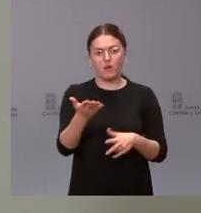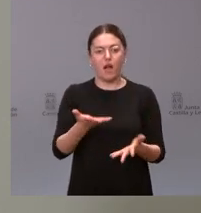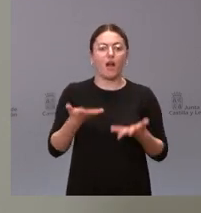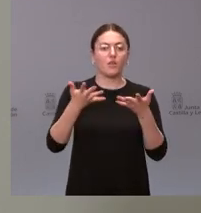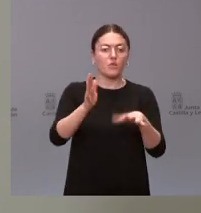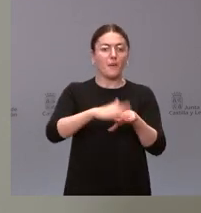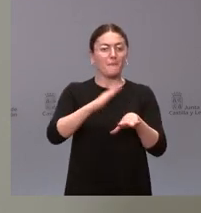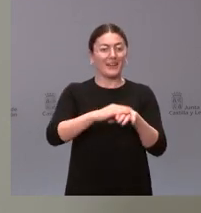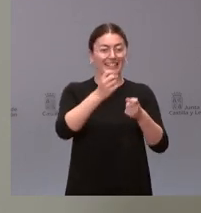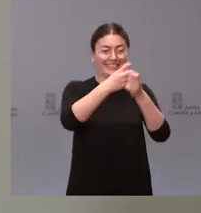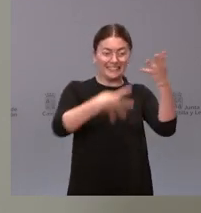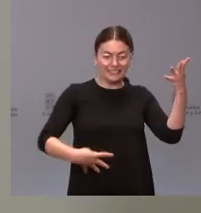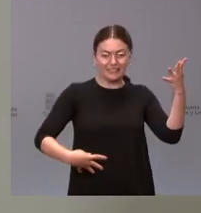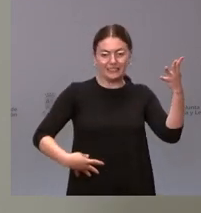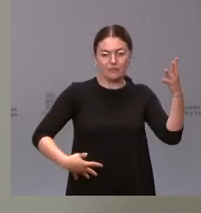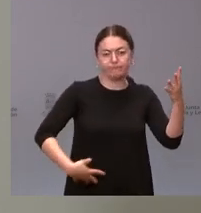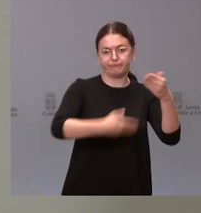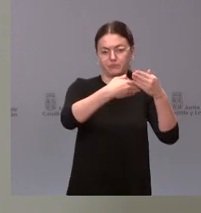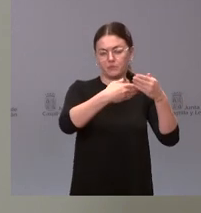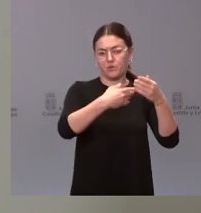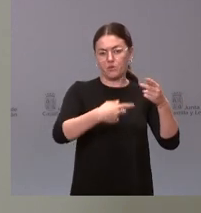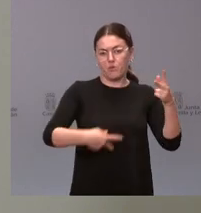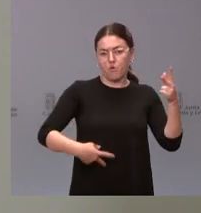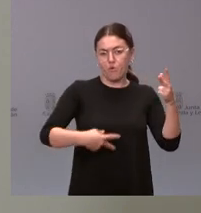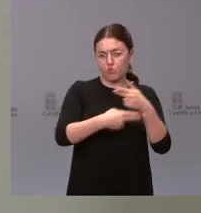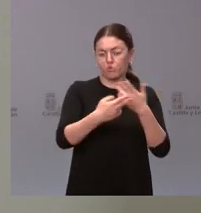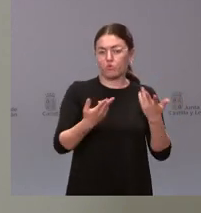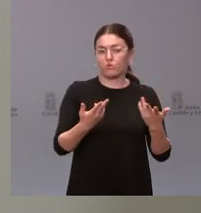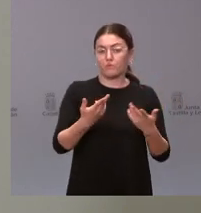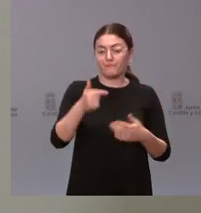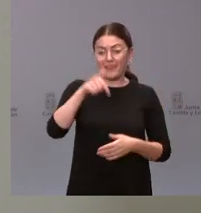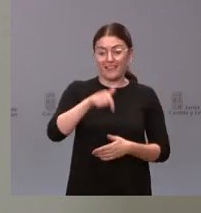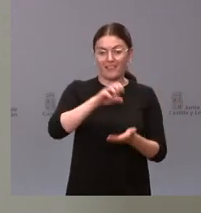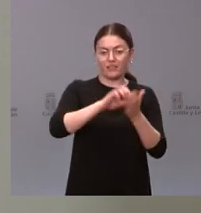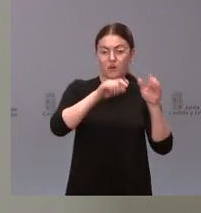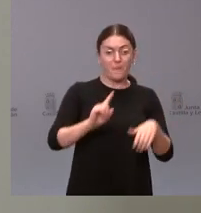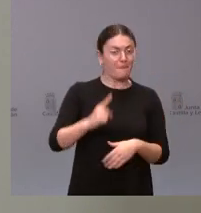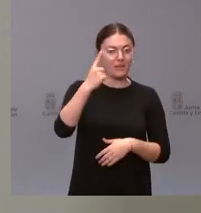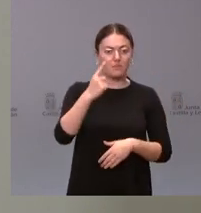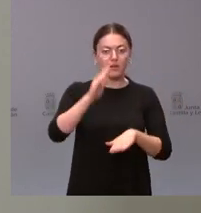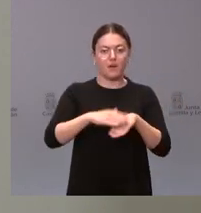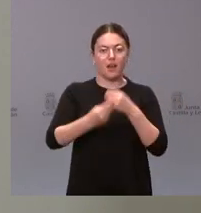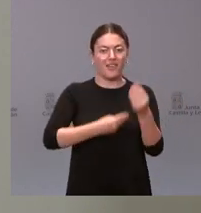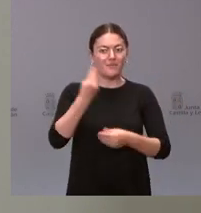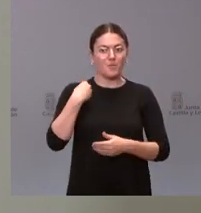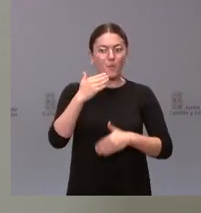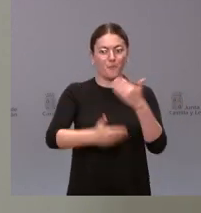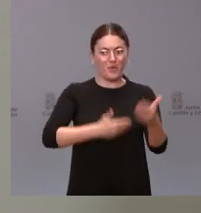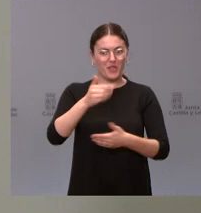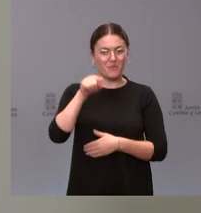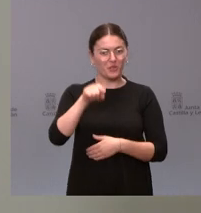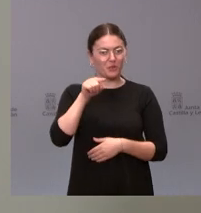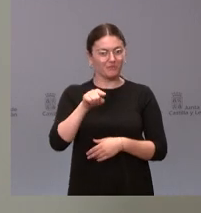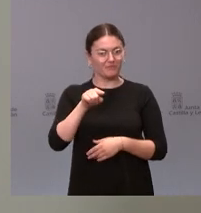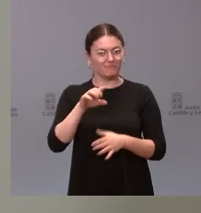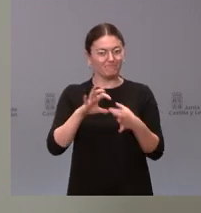reducir la lista de espera y el hecho que Castilla y León sea en este caso la primera en poner en marcha un procedimiento con estas mismas características nos es especialmente